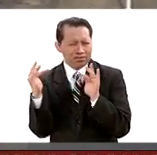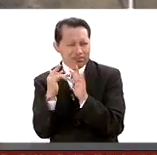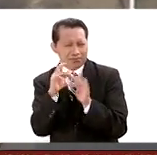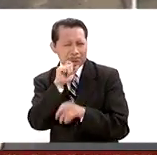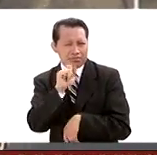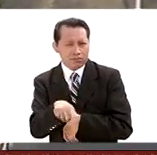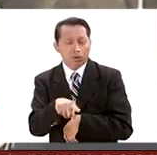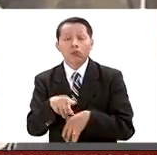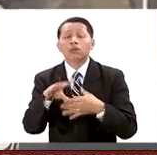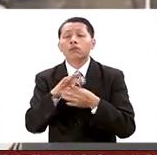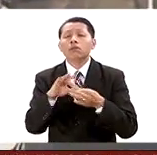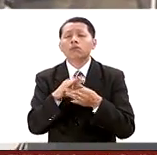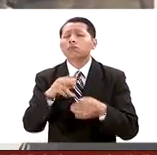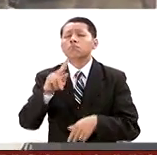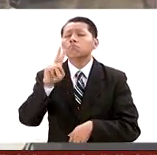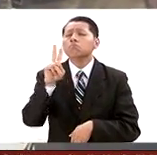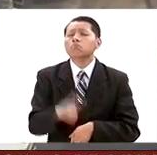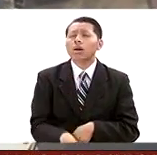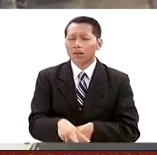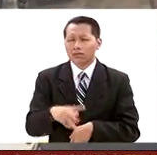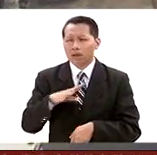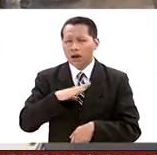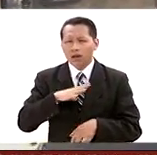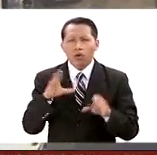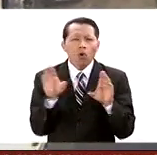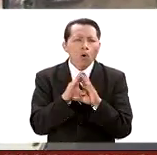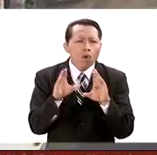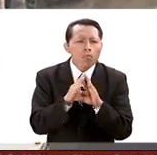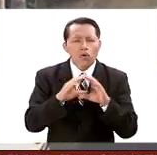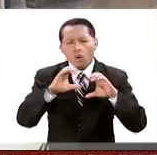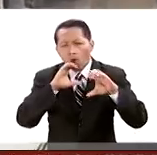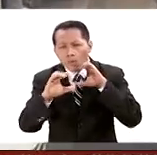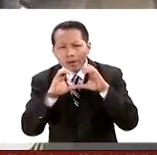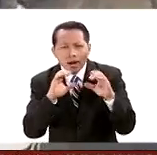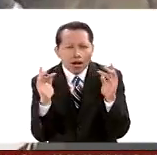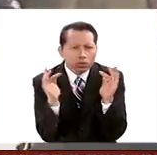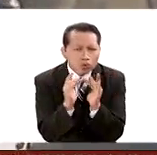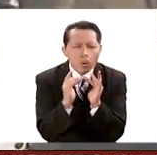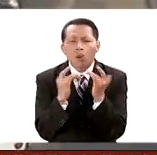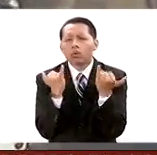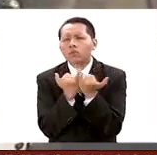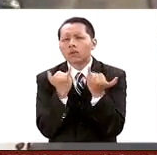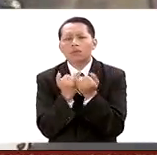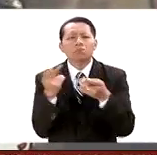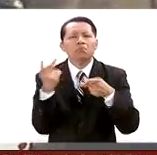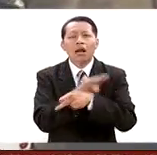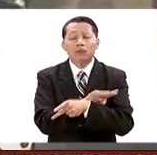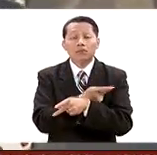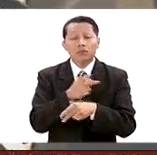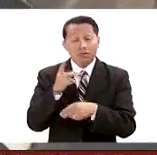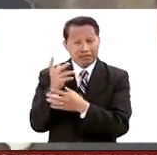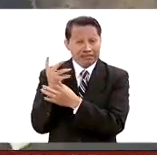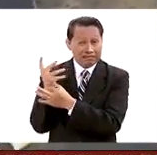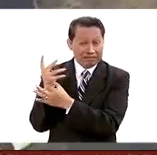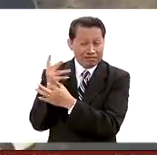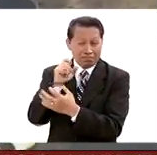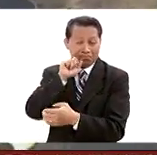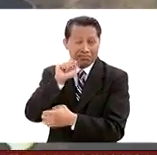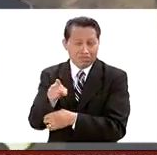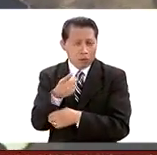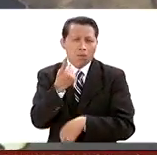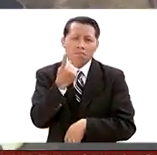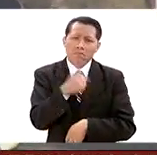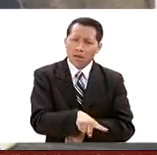una conexión directa con el grupo, si hubo algún tipo de comunicación con esta organización terrorista, si recibió una instrucción específica